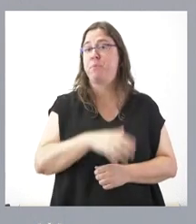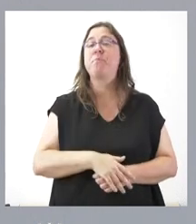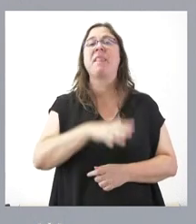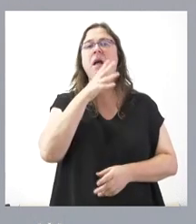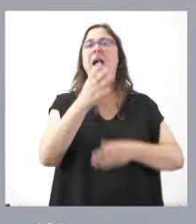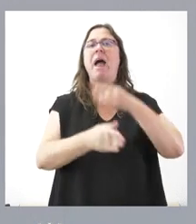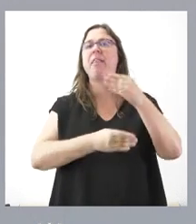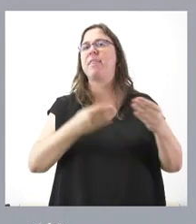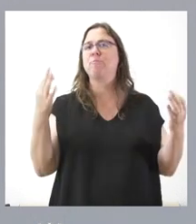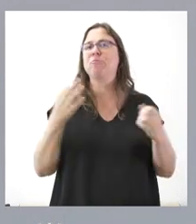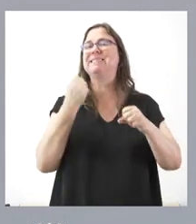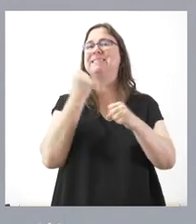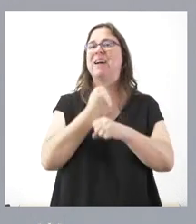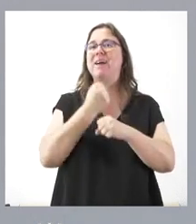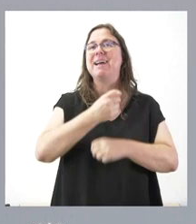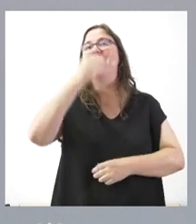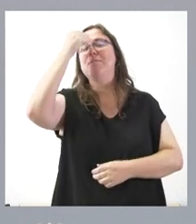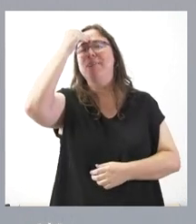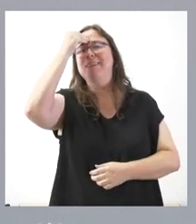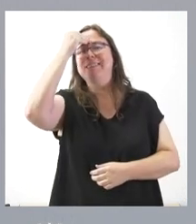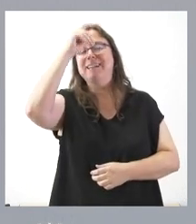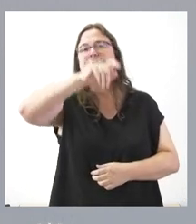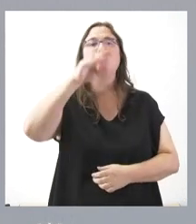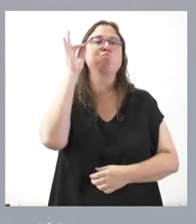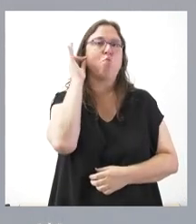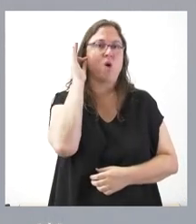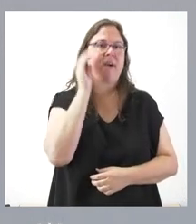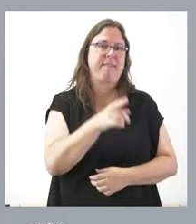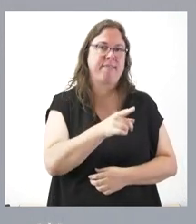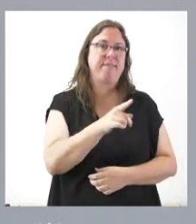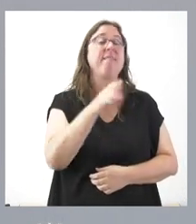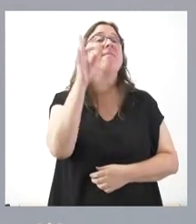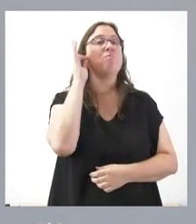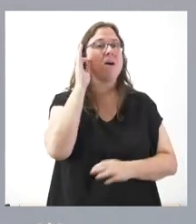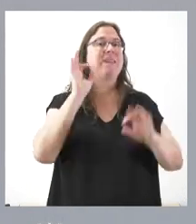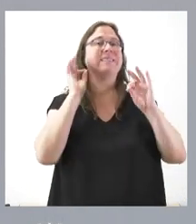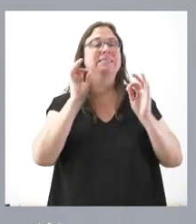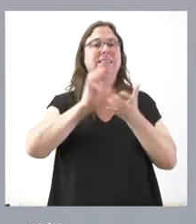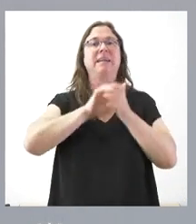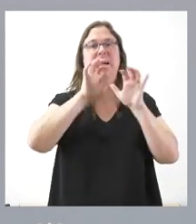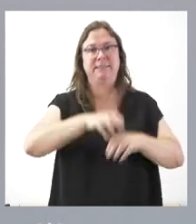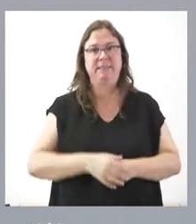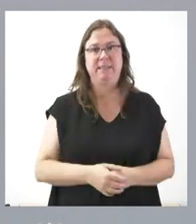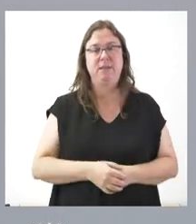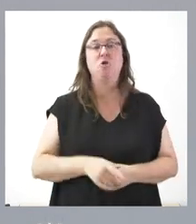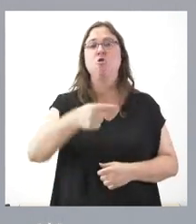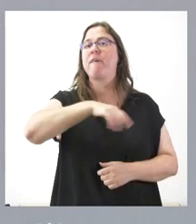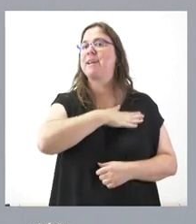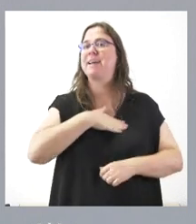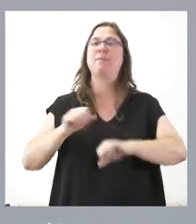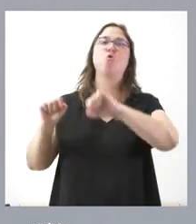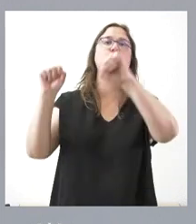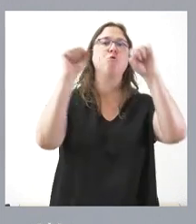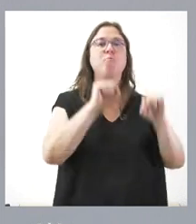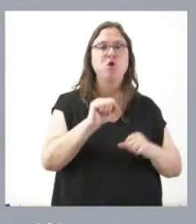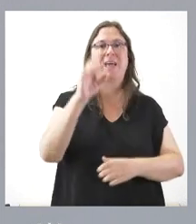trabajar pensando en las mujeres, en este caso de Castilla y León, pensando en proteger a las